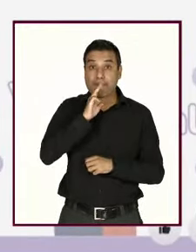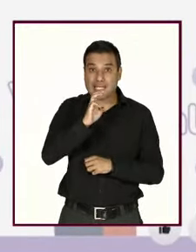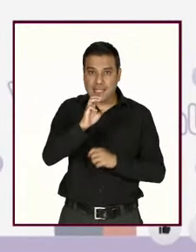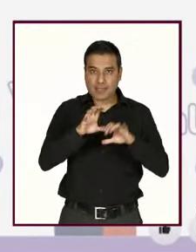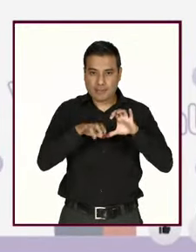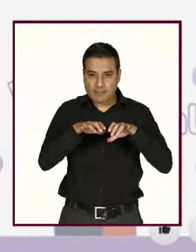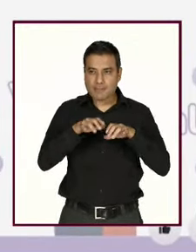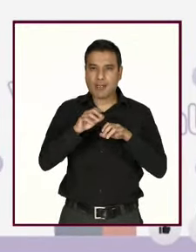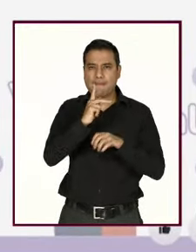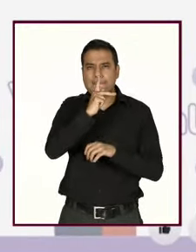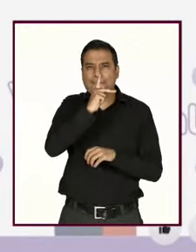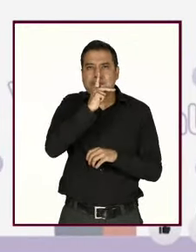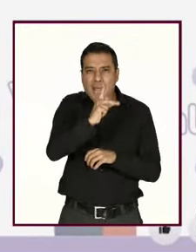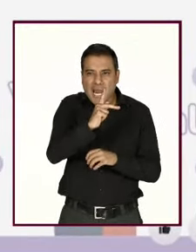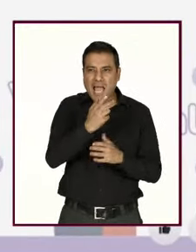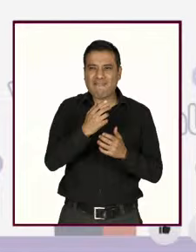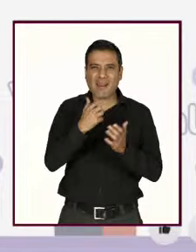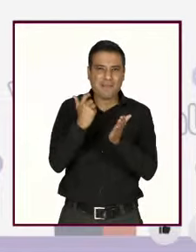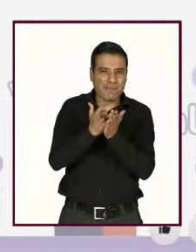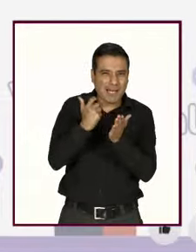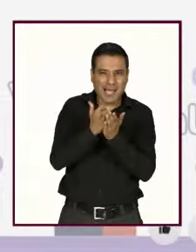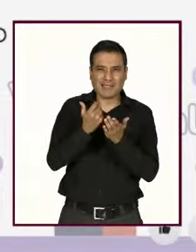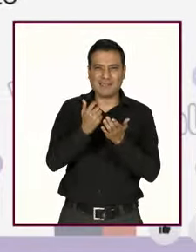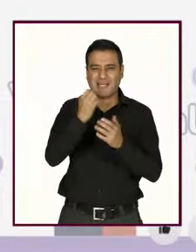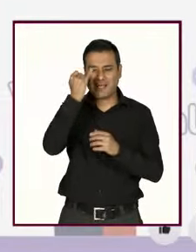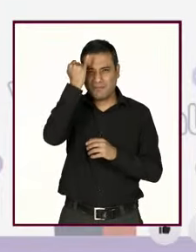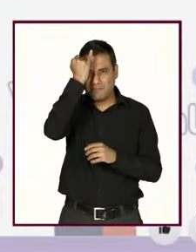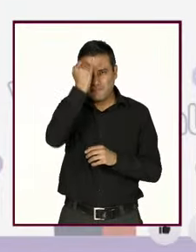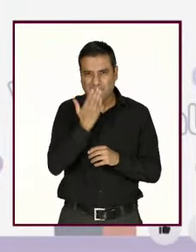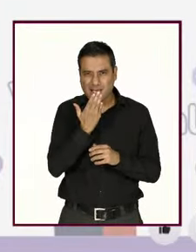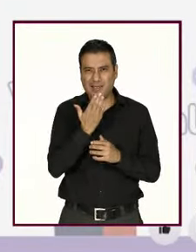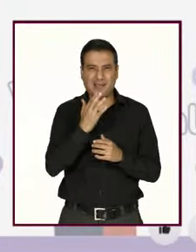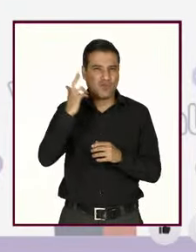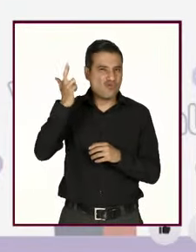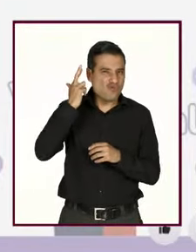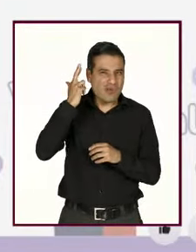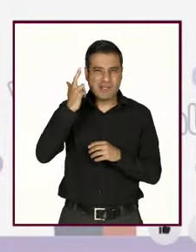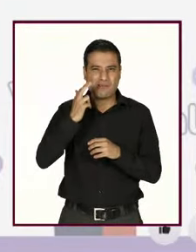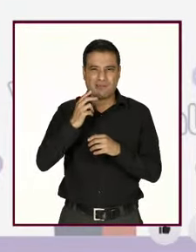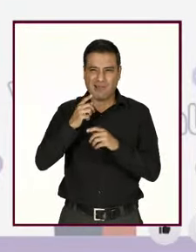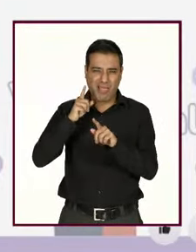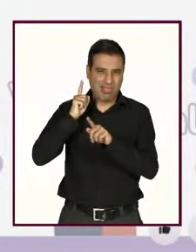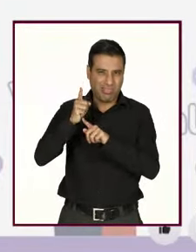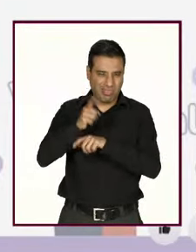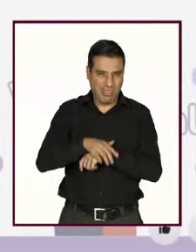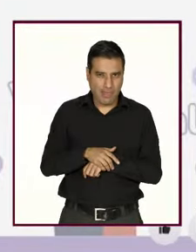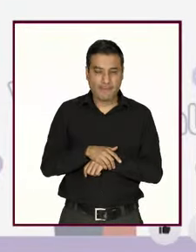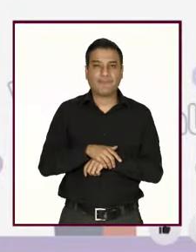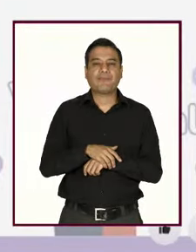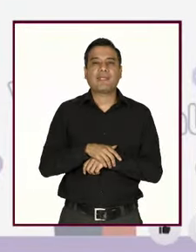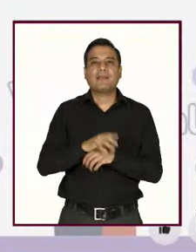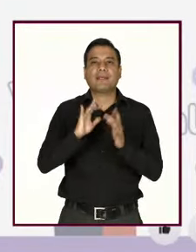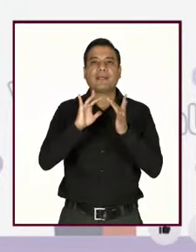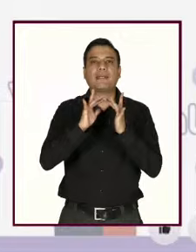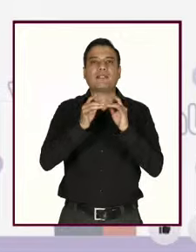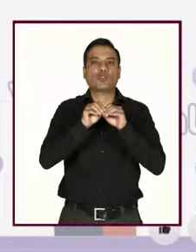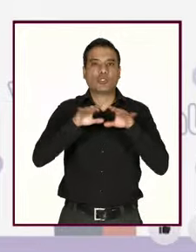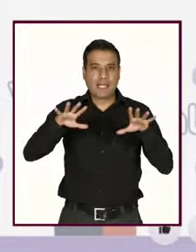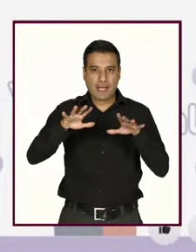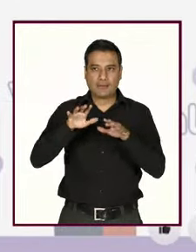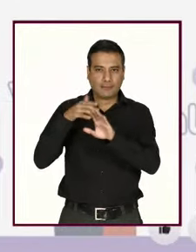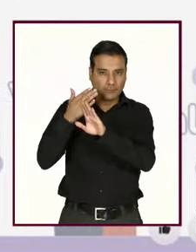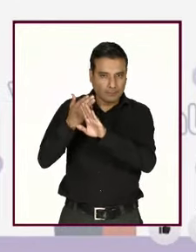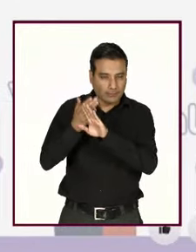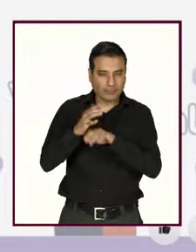las personas con palabras, amenazas e imágenes, sonidos y ruidos. Violencia en redes sociales o en Internet, falta de